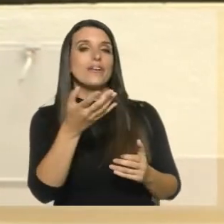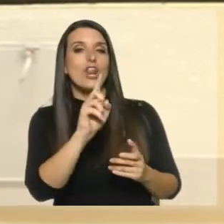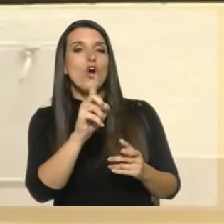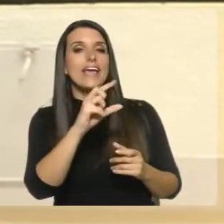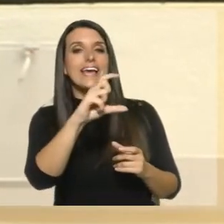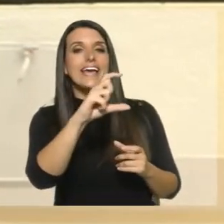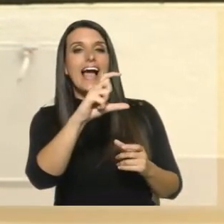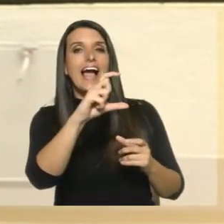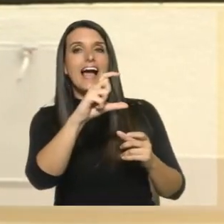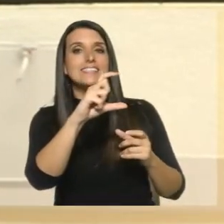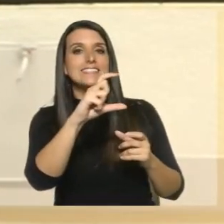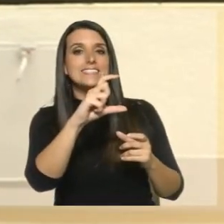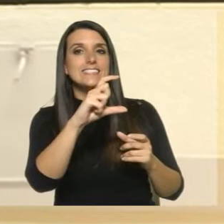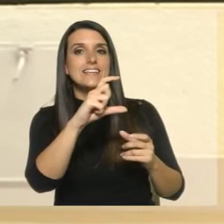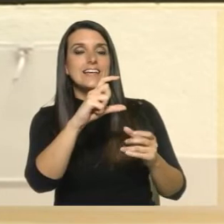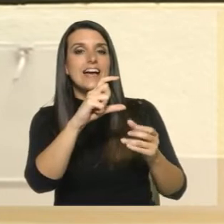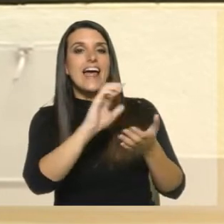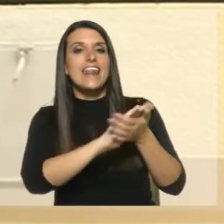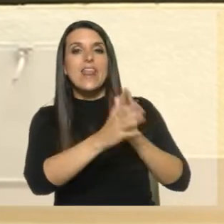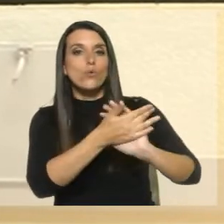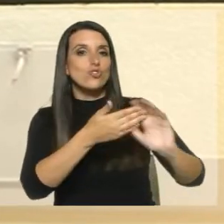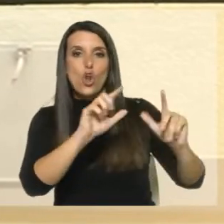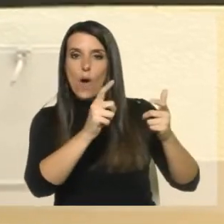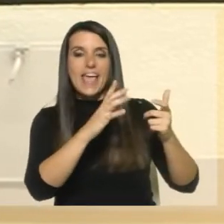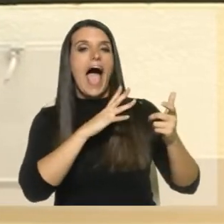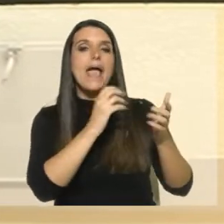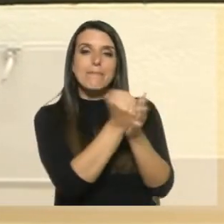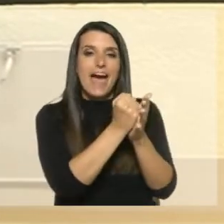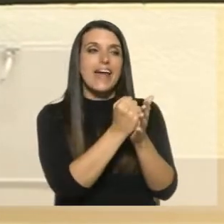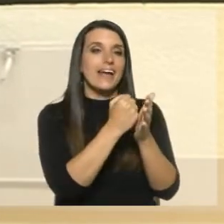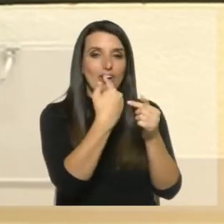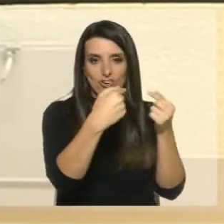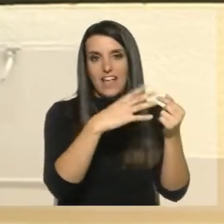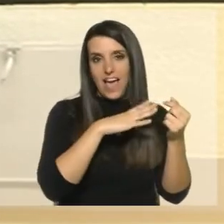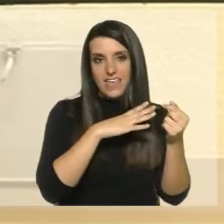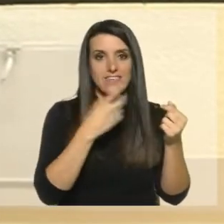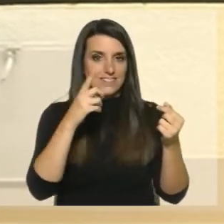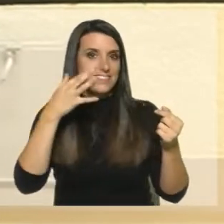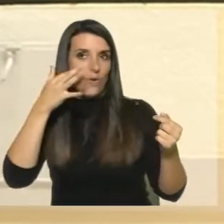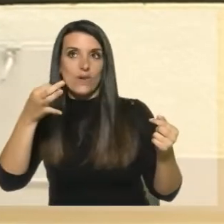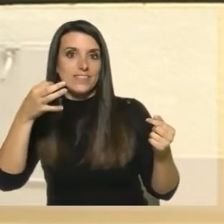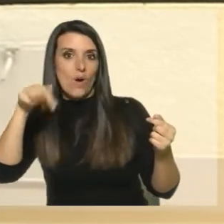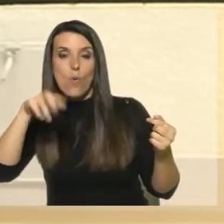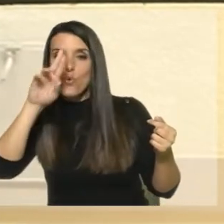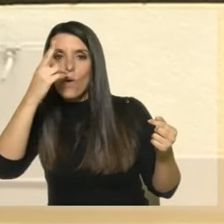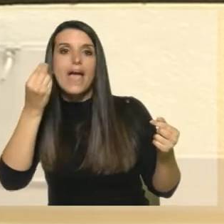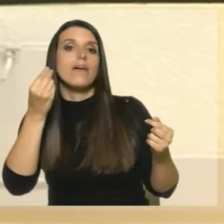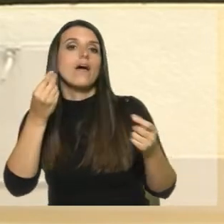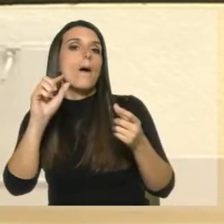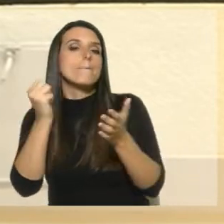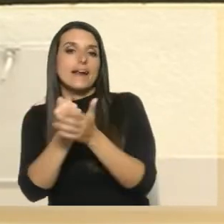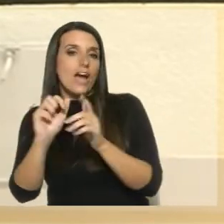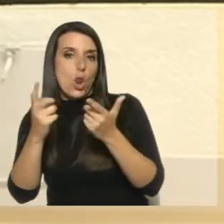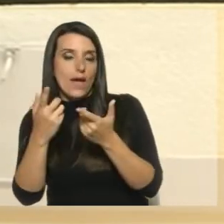trae cajilla plana, o sea, no trae el empaquetado neutro. Y en realidad esto termina destruyendo o